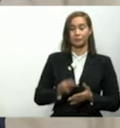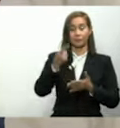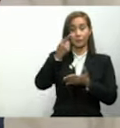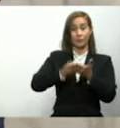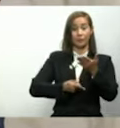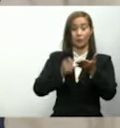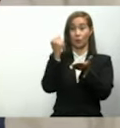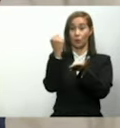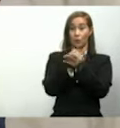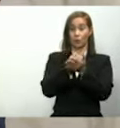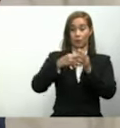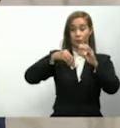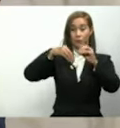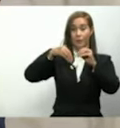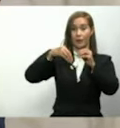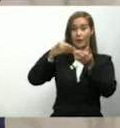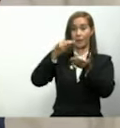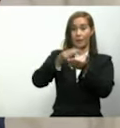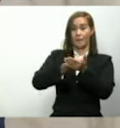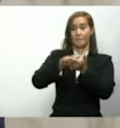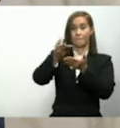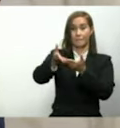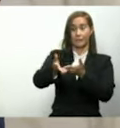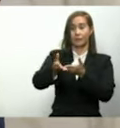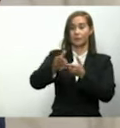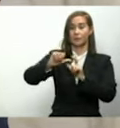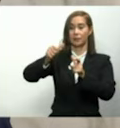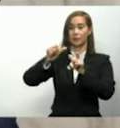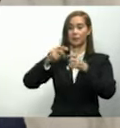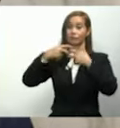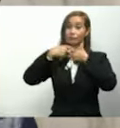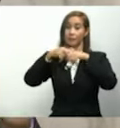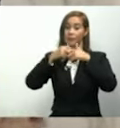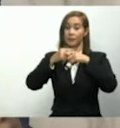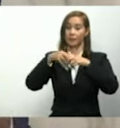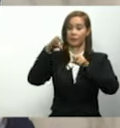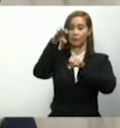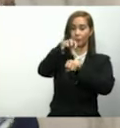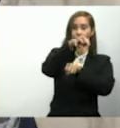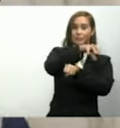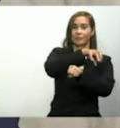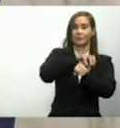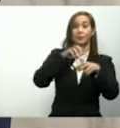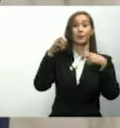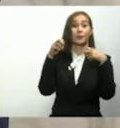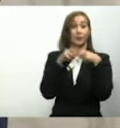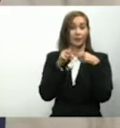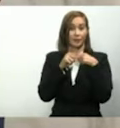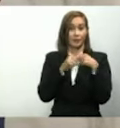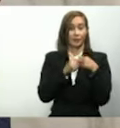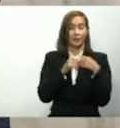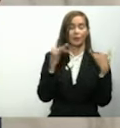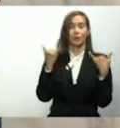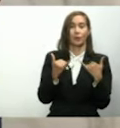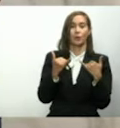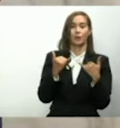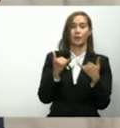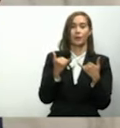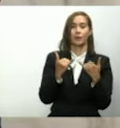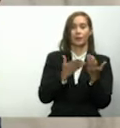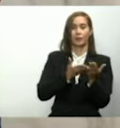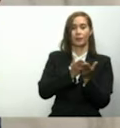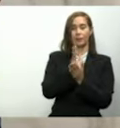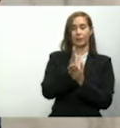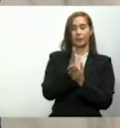vender la energía a las empresas distribuidoras. En este caso, todavía vigente a través de